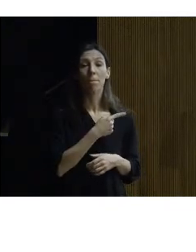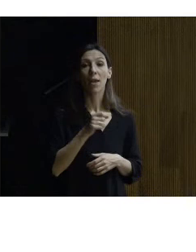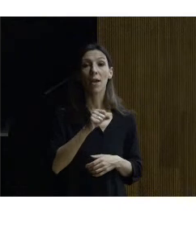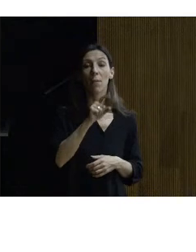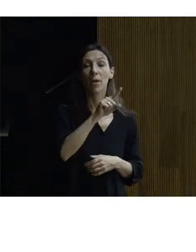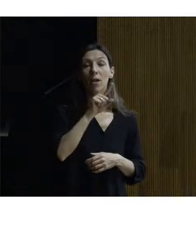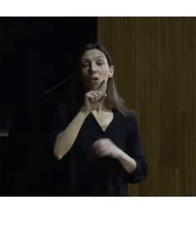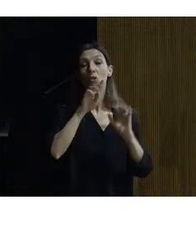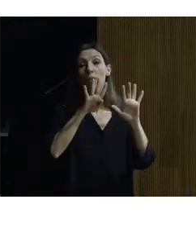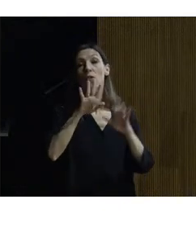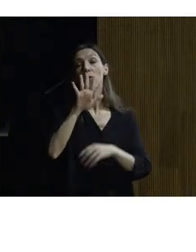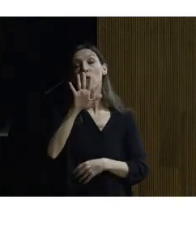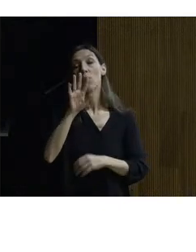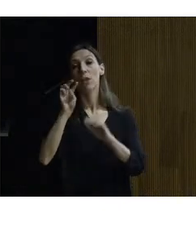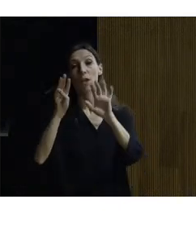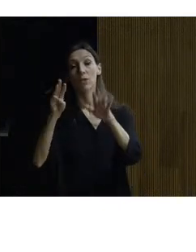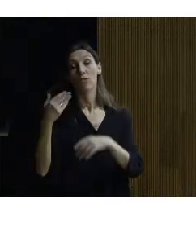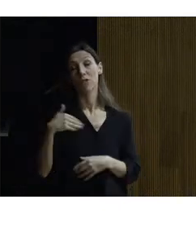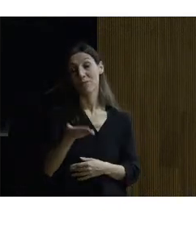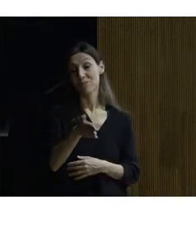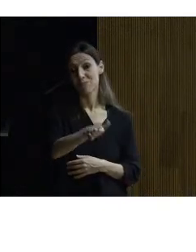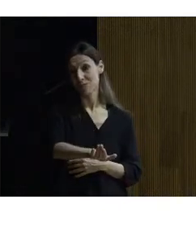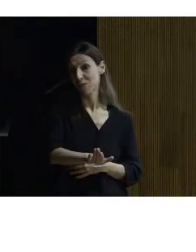Carlos V falleció nada más gracias